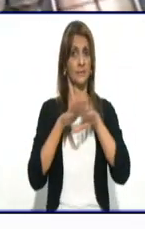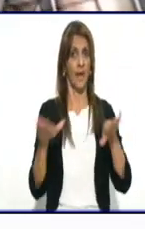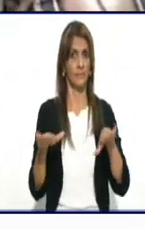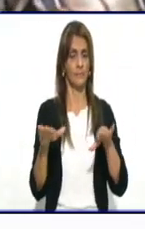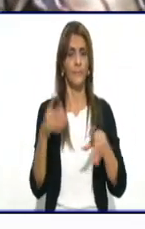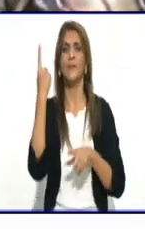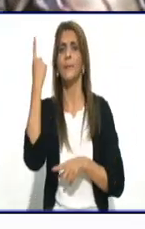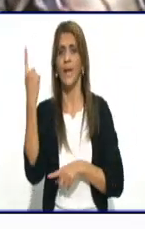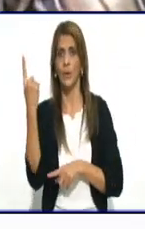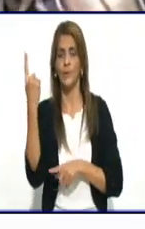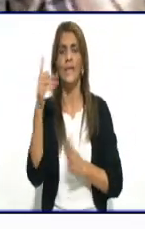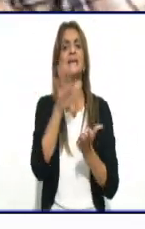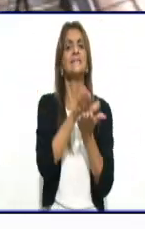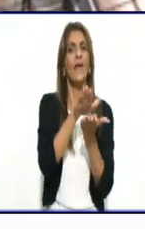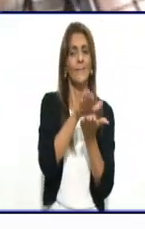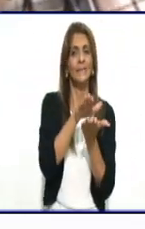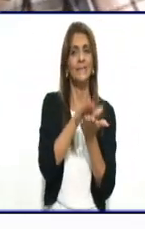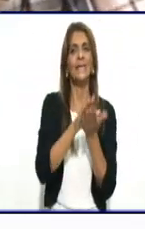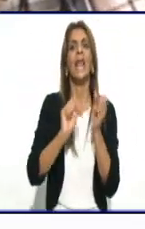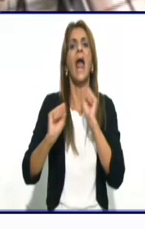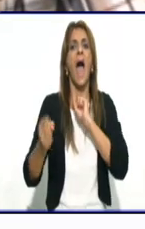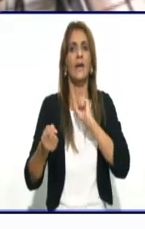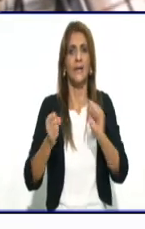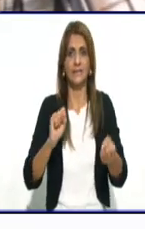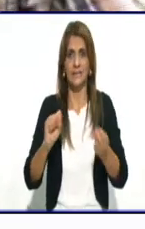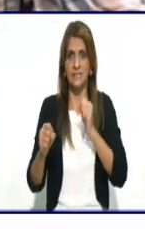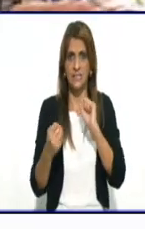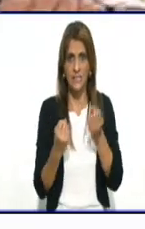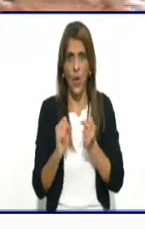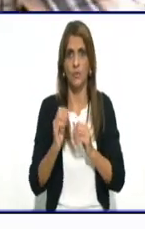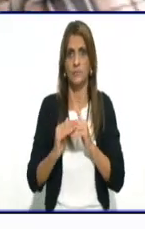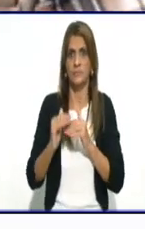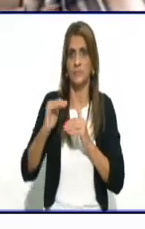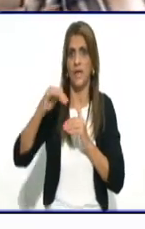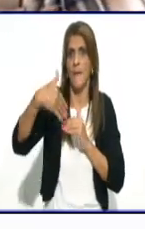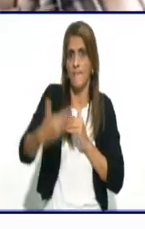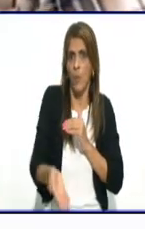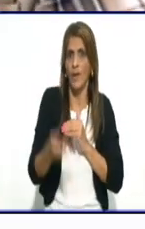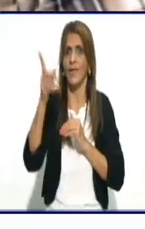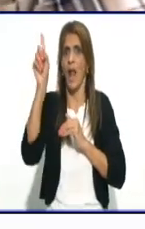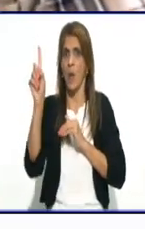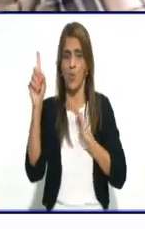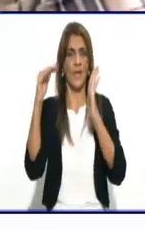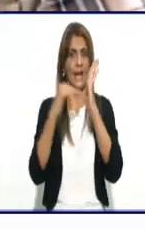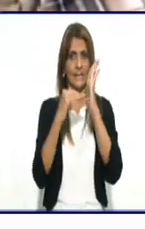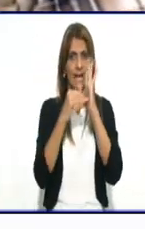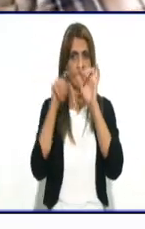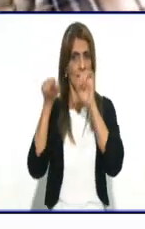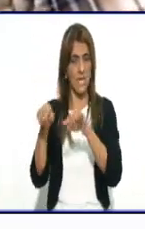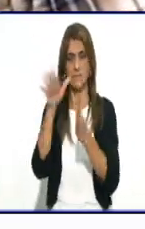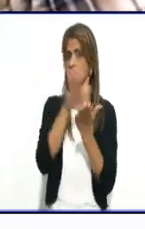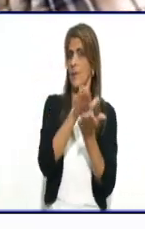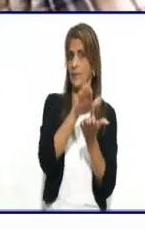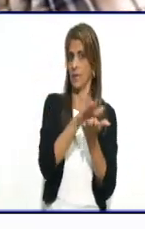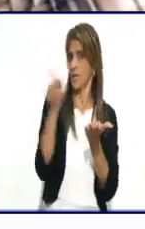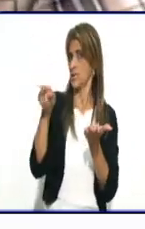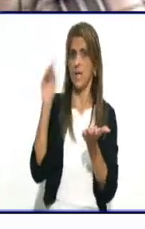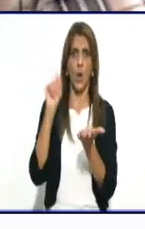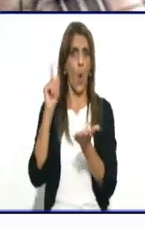se mantiene la restricción temporal en los lugares que se está cerrando a partir de la 1. Esa se mantiene, no cambia.